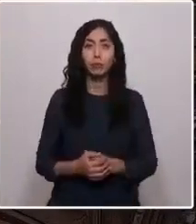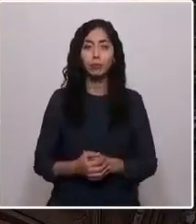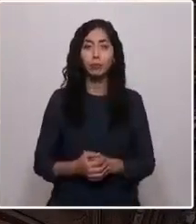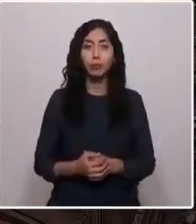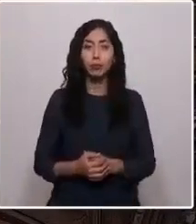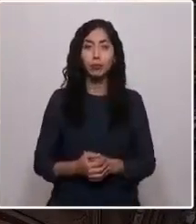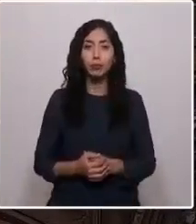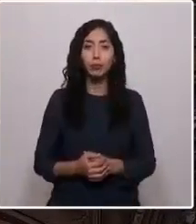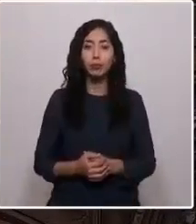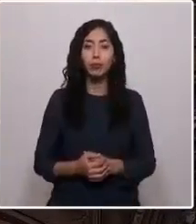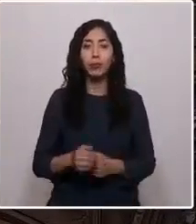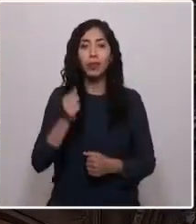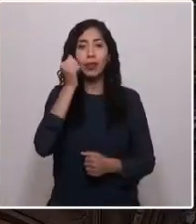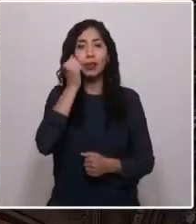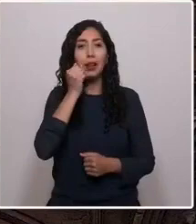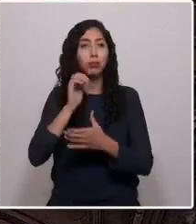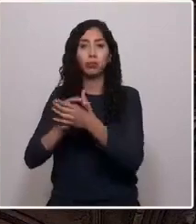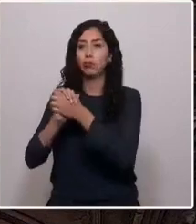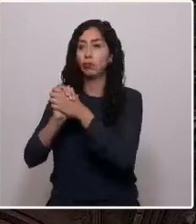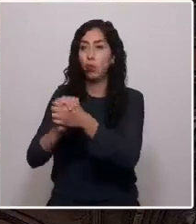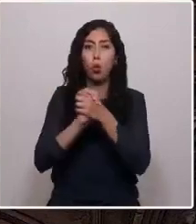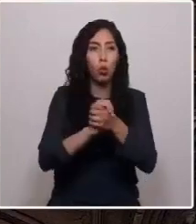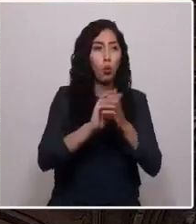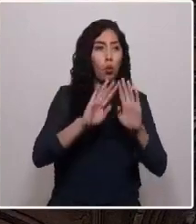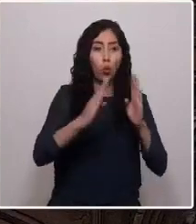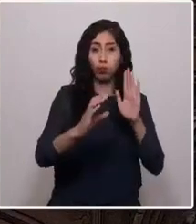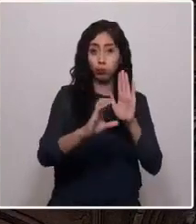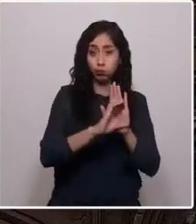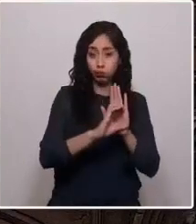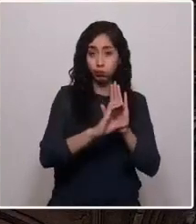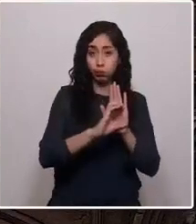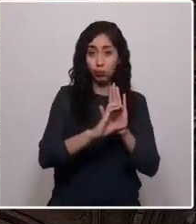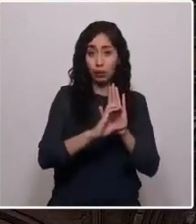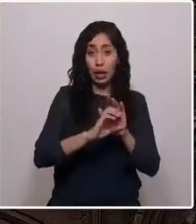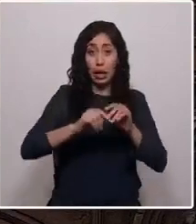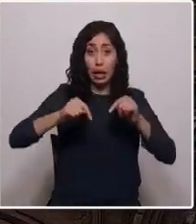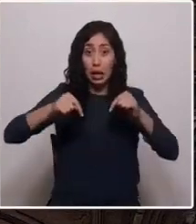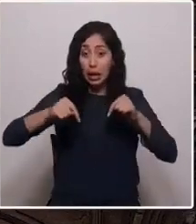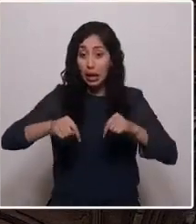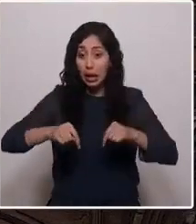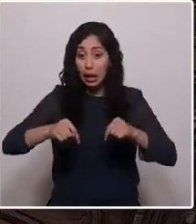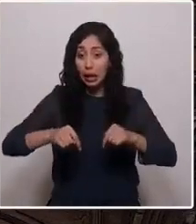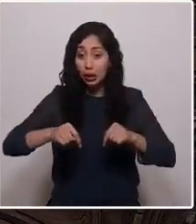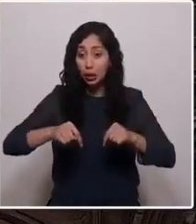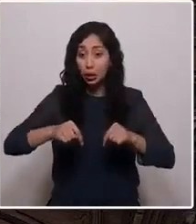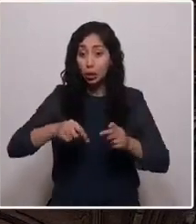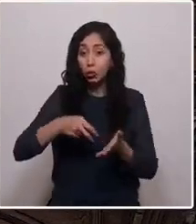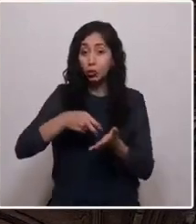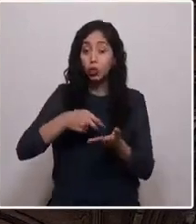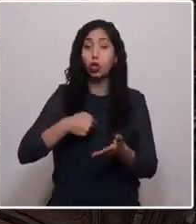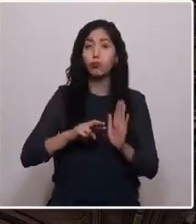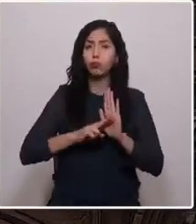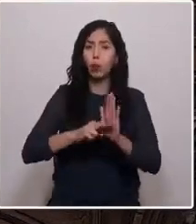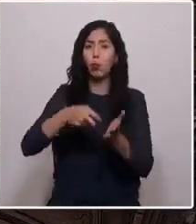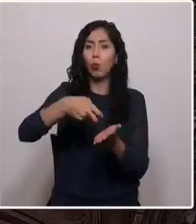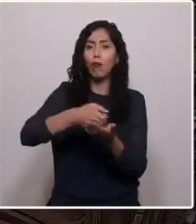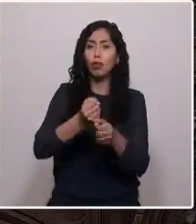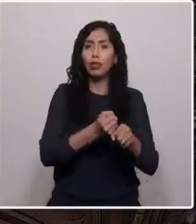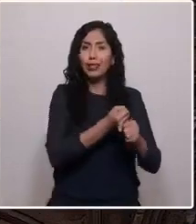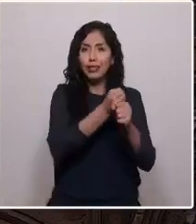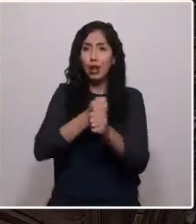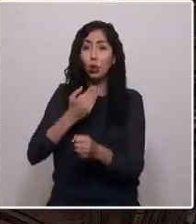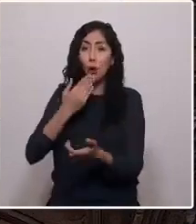Estimados hermanos convencionales, como es de su conocimiento que este pescador artesanal chango, desde el día que emisó este hemiciclo,